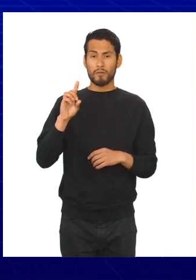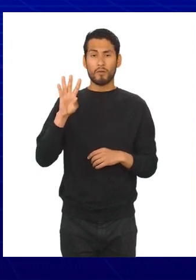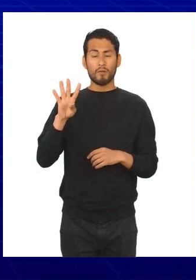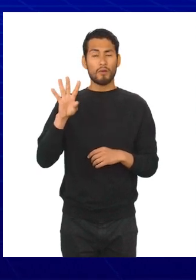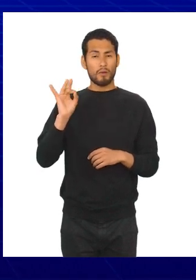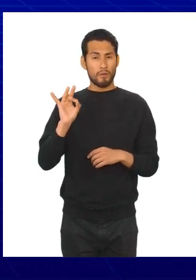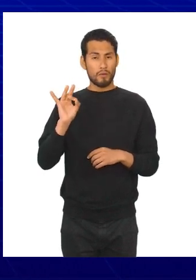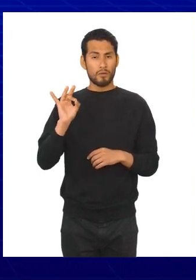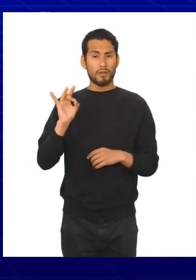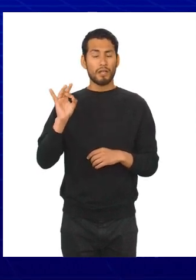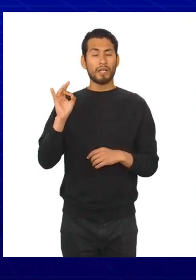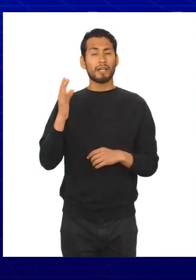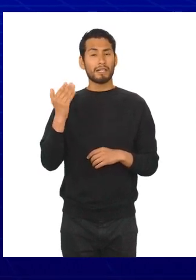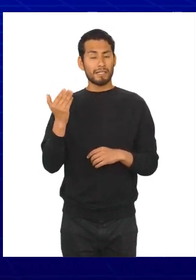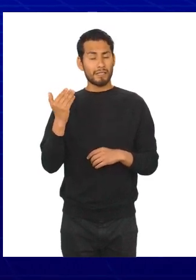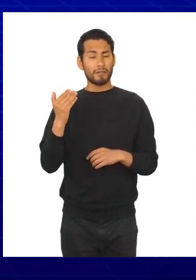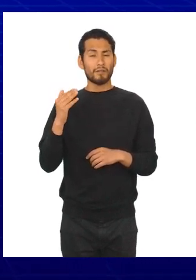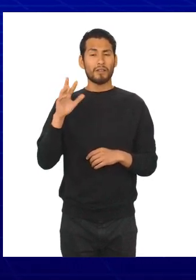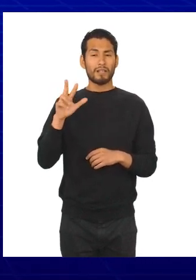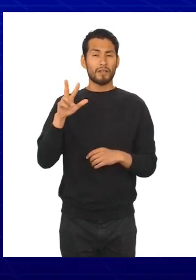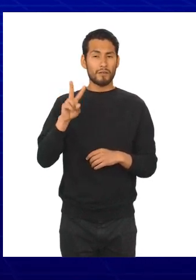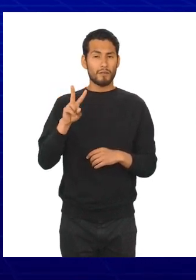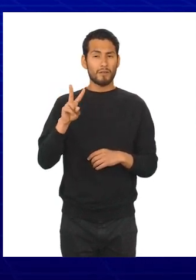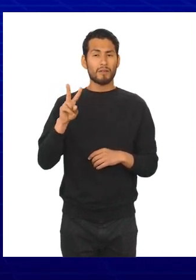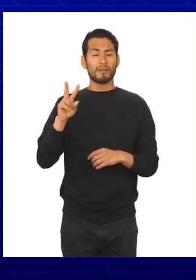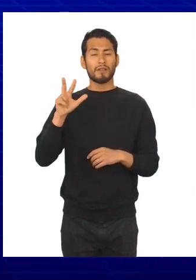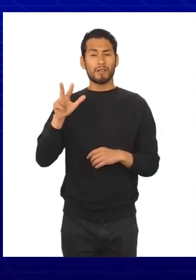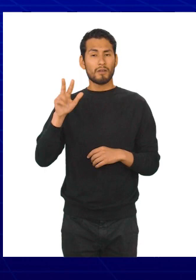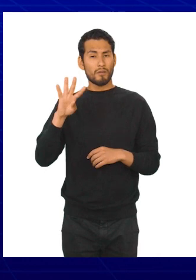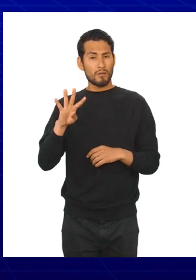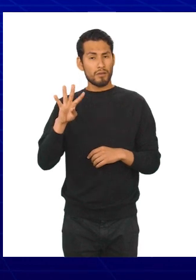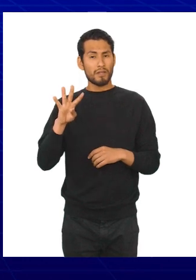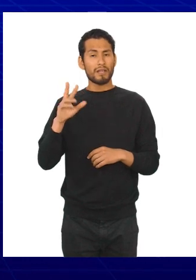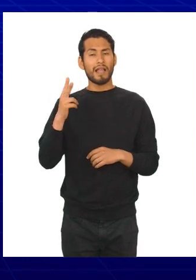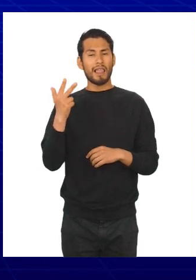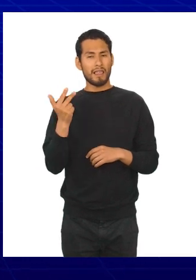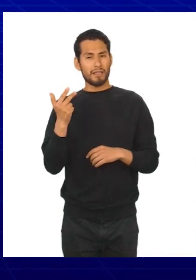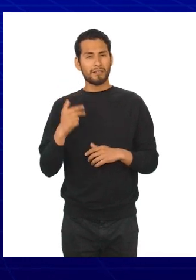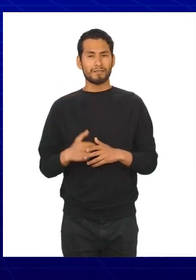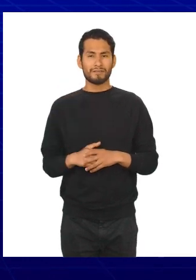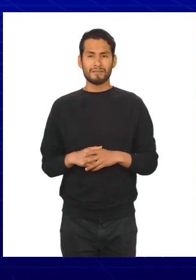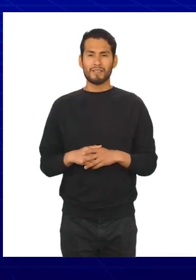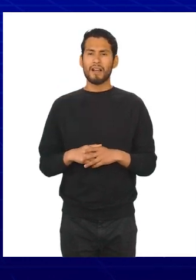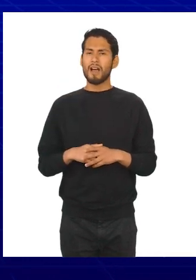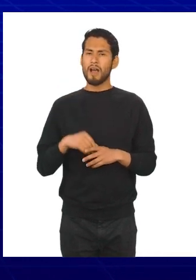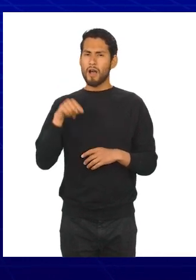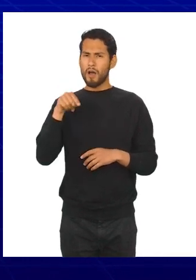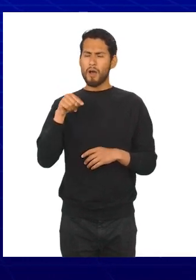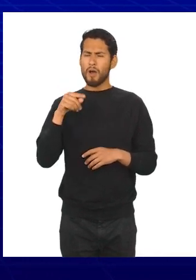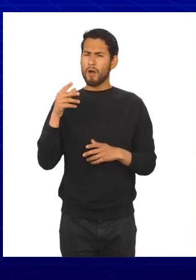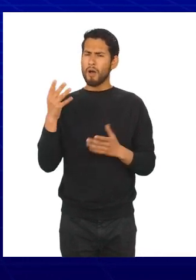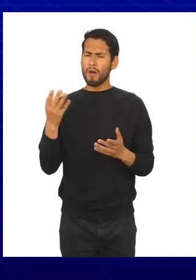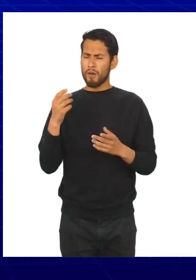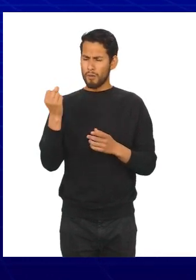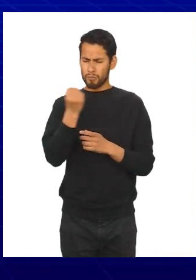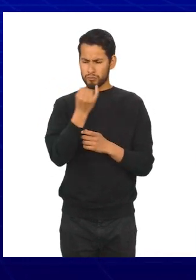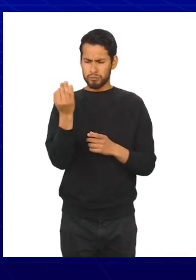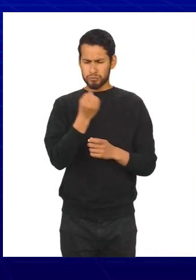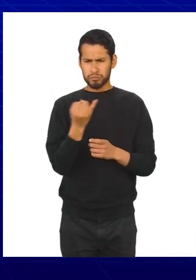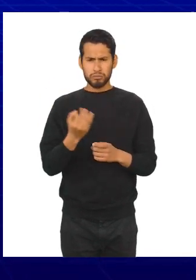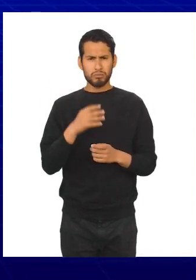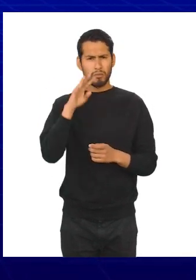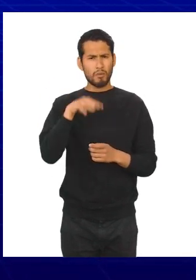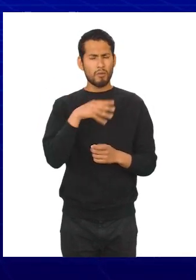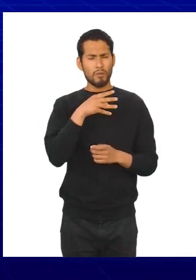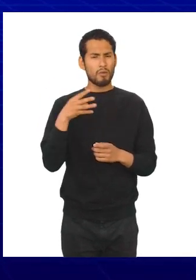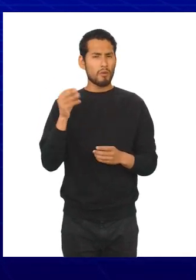41, 48, 15, 32, 34, 13. Ahora, la construcción de una tabla con